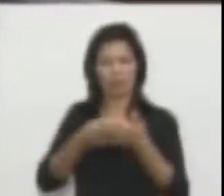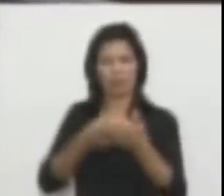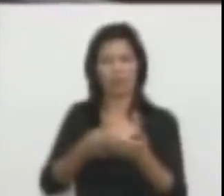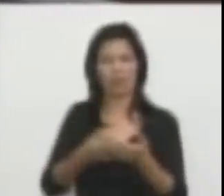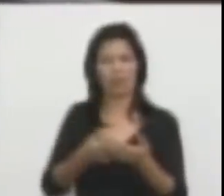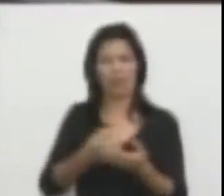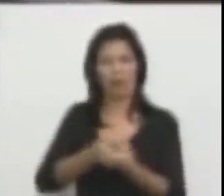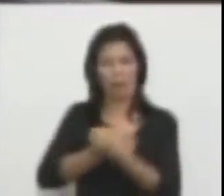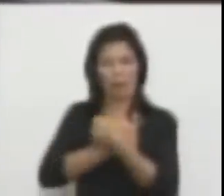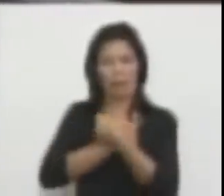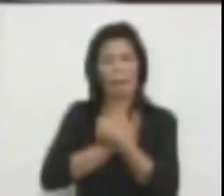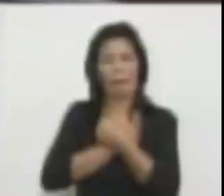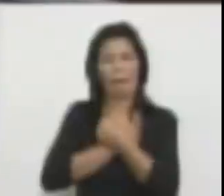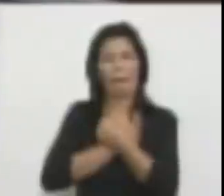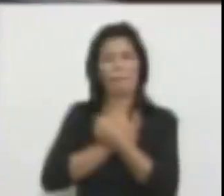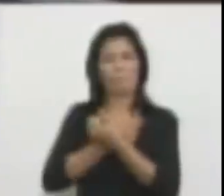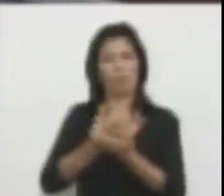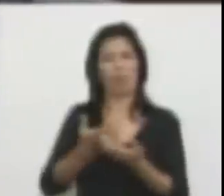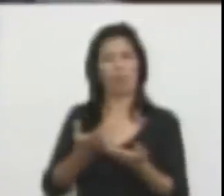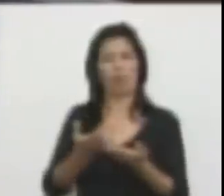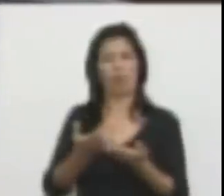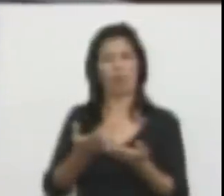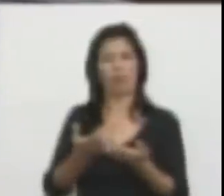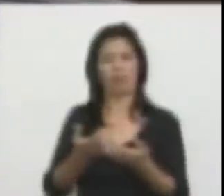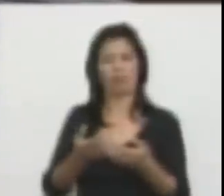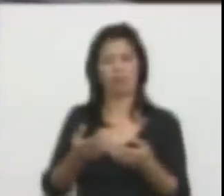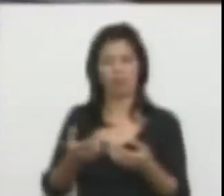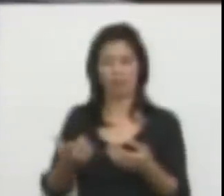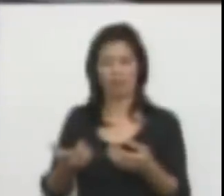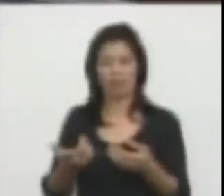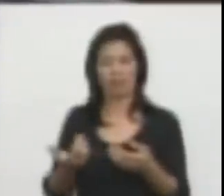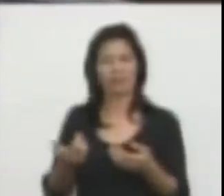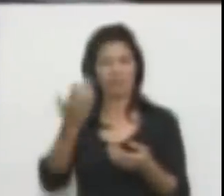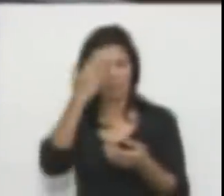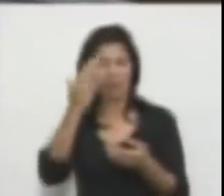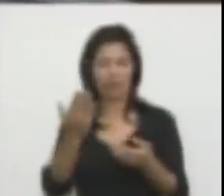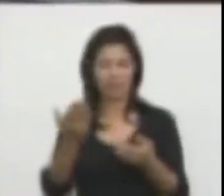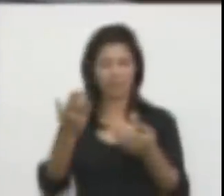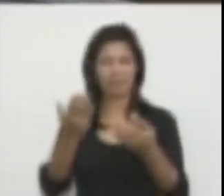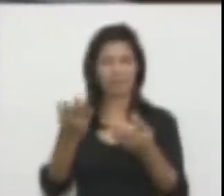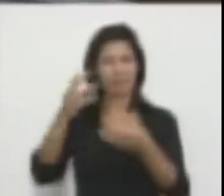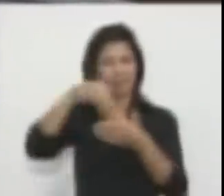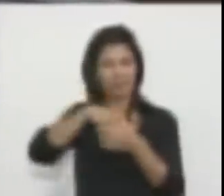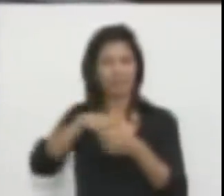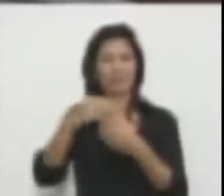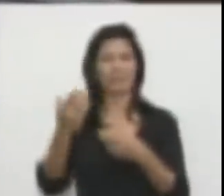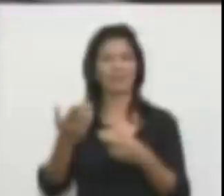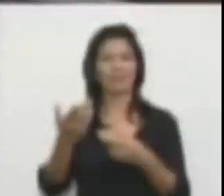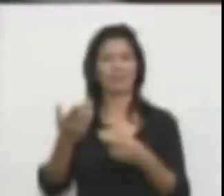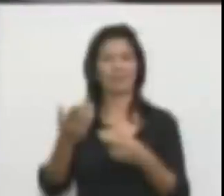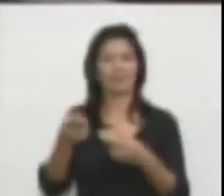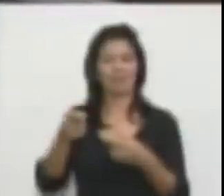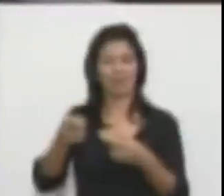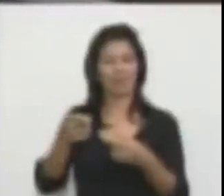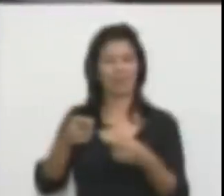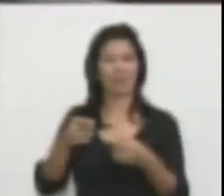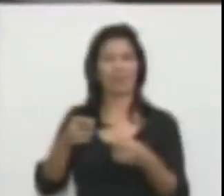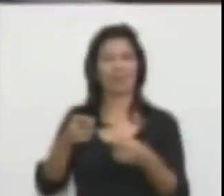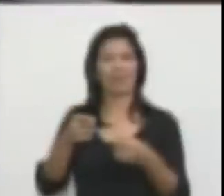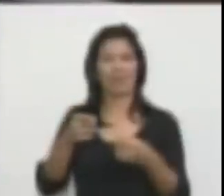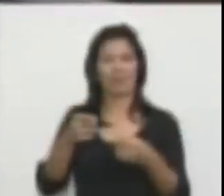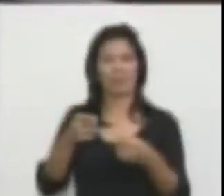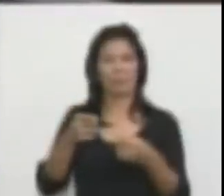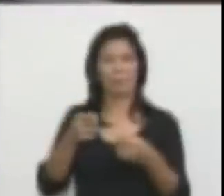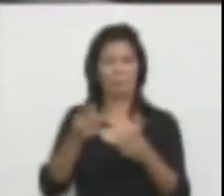El sexo escatológico que va implícito en el matrimonio gay, para mí, para mí